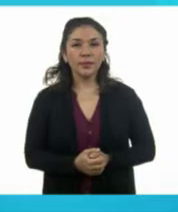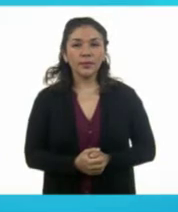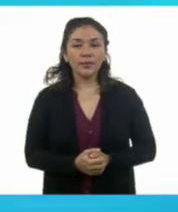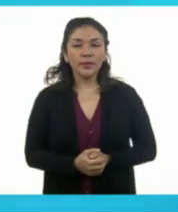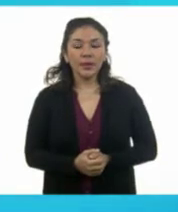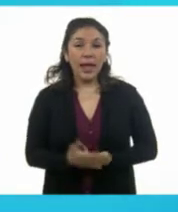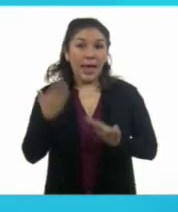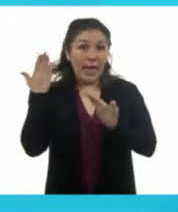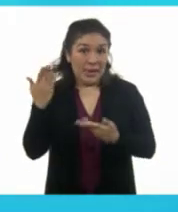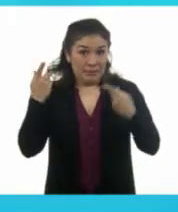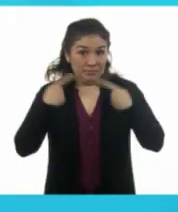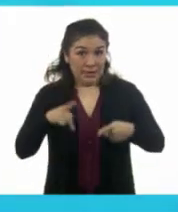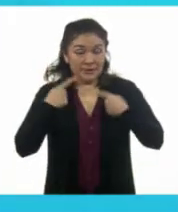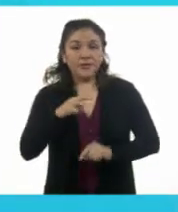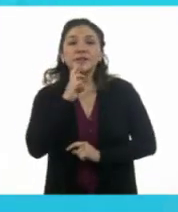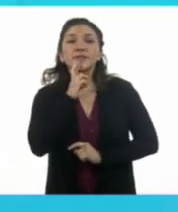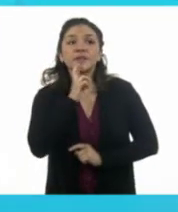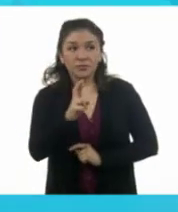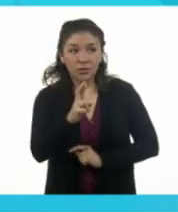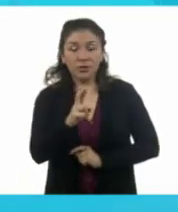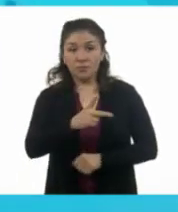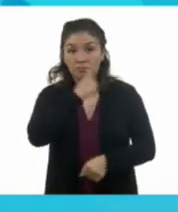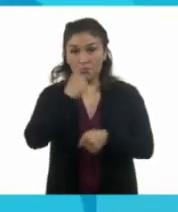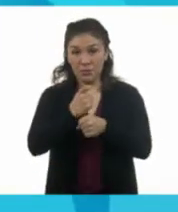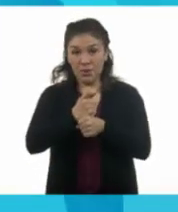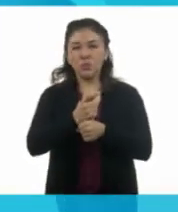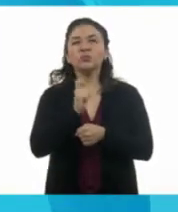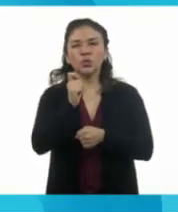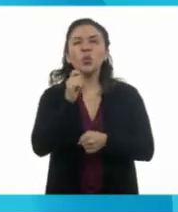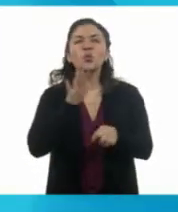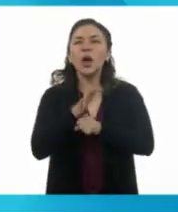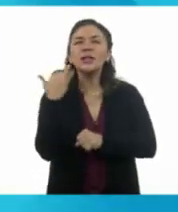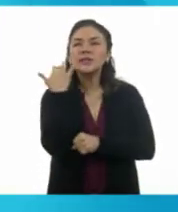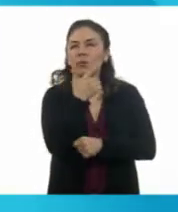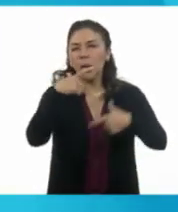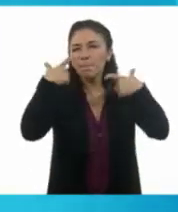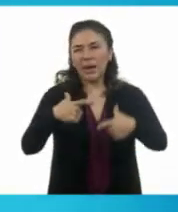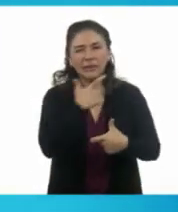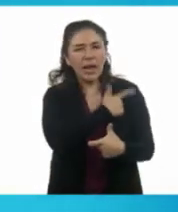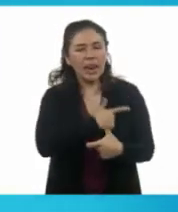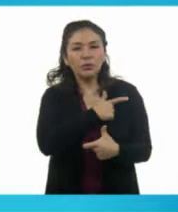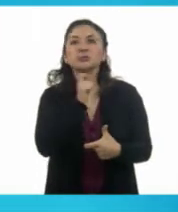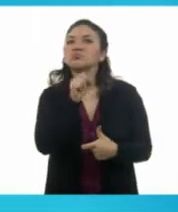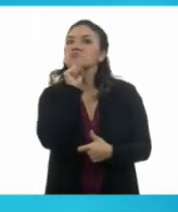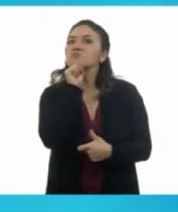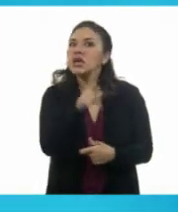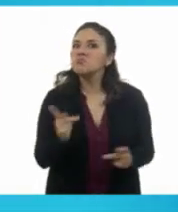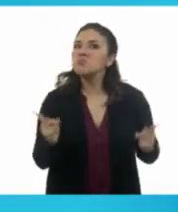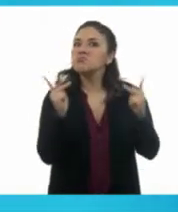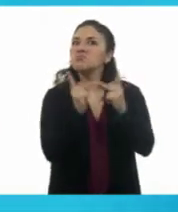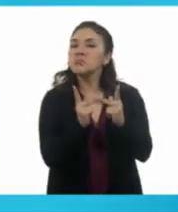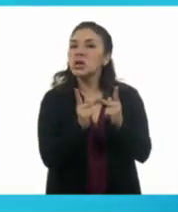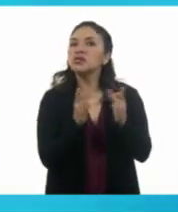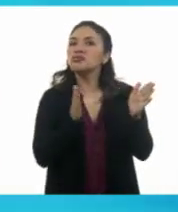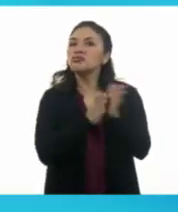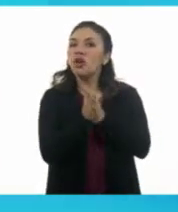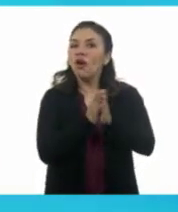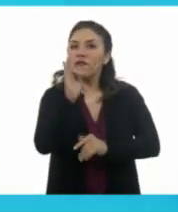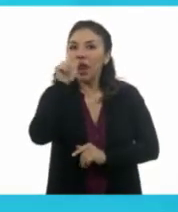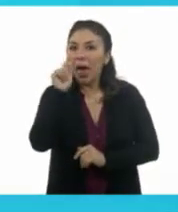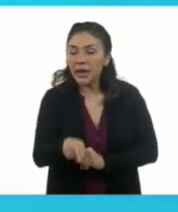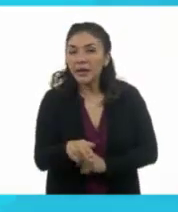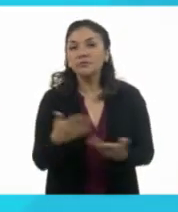El buen amigo de Staff respondió a la primera, ¿Cuál es el sabor de tu pastel favorito? Igual con el inciso B, Chocoflan.